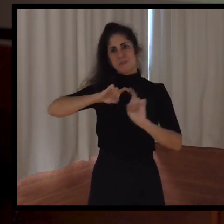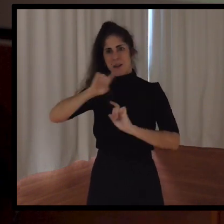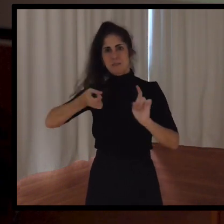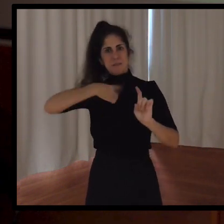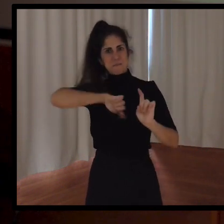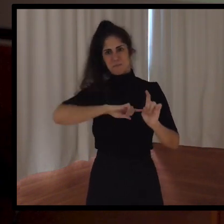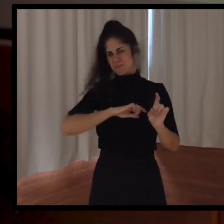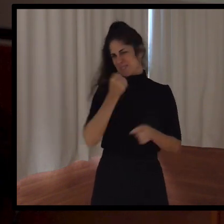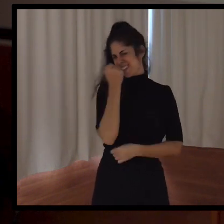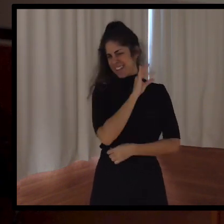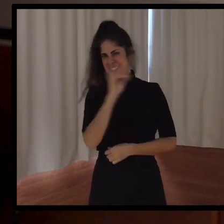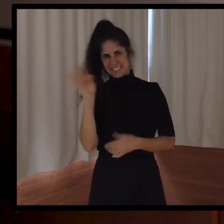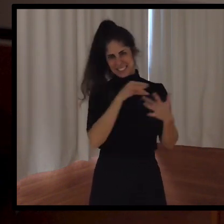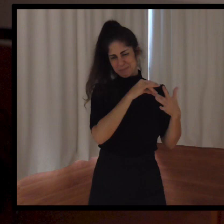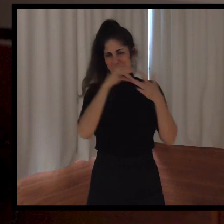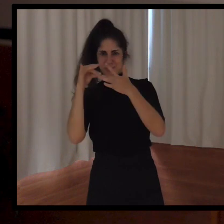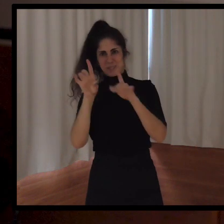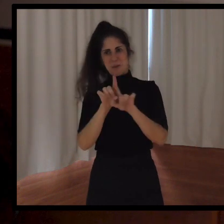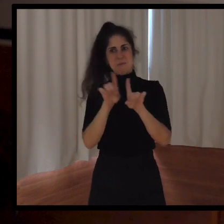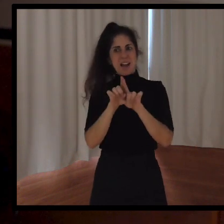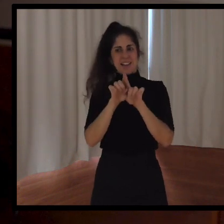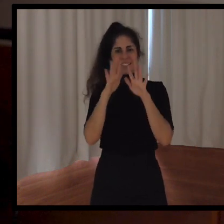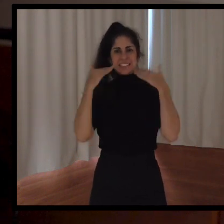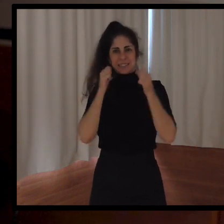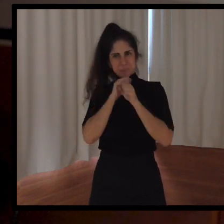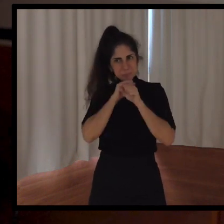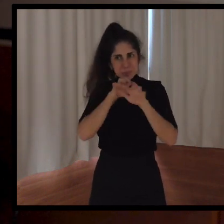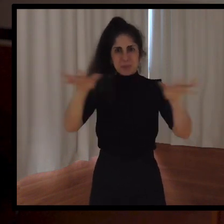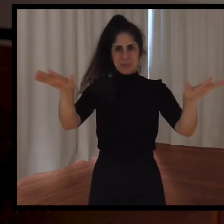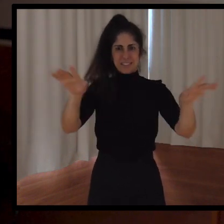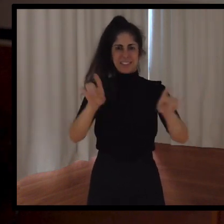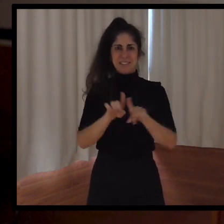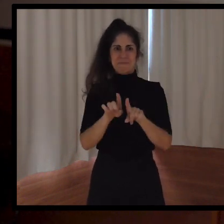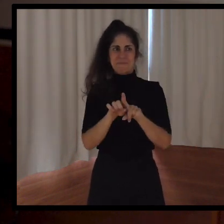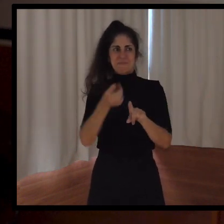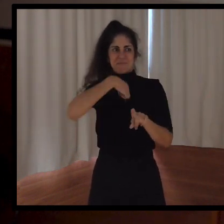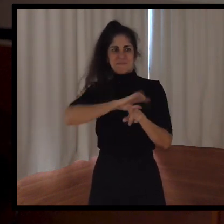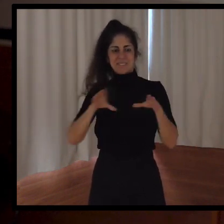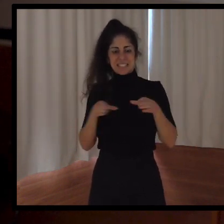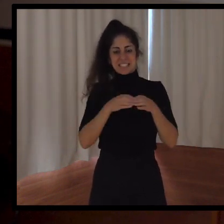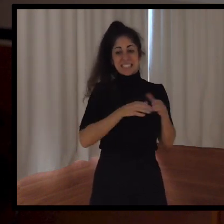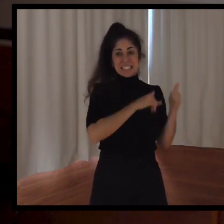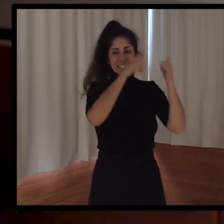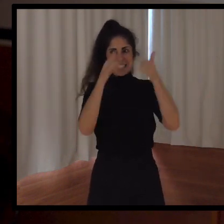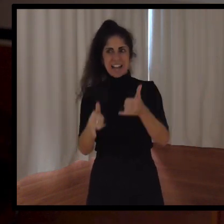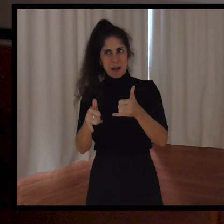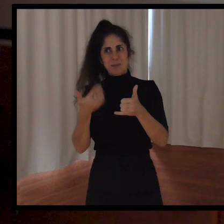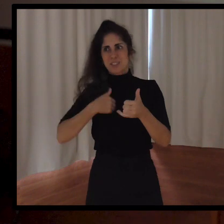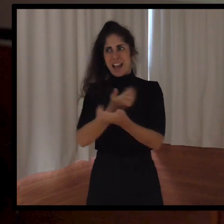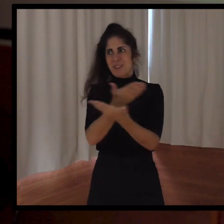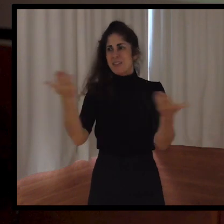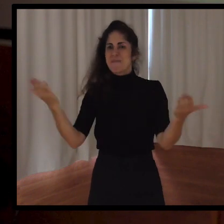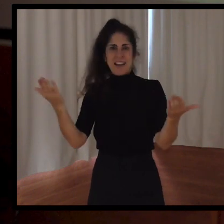Es el equipo que transmite sonrisas, es el equipo que llega al anexo del Estadio de Gran Canaria y cambia el día. Puede ser un